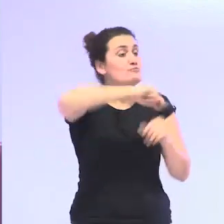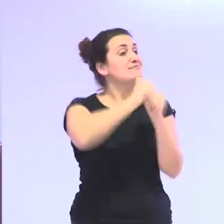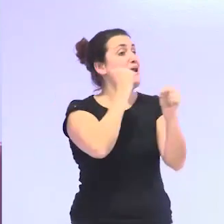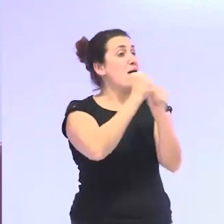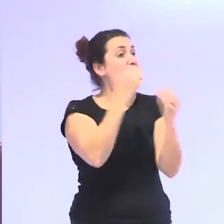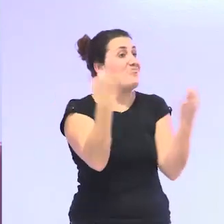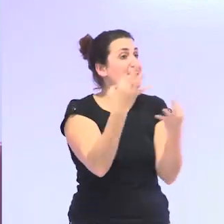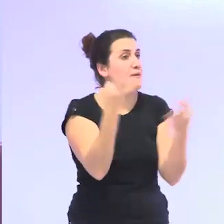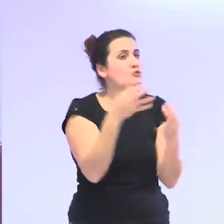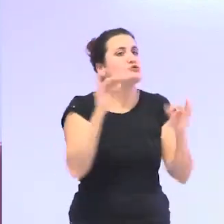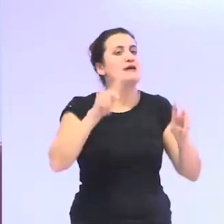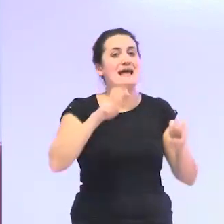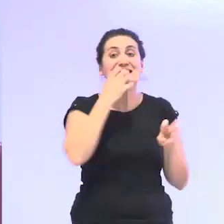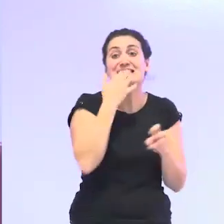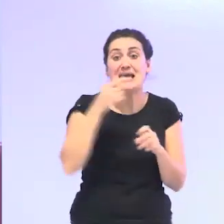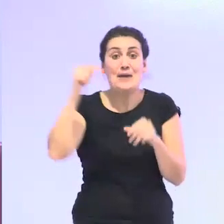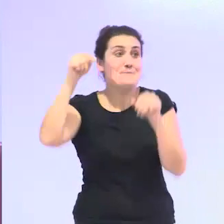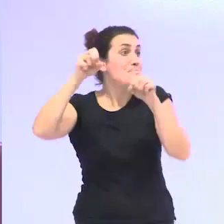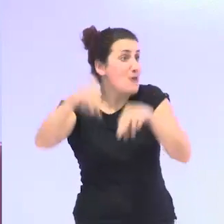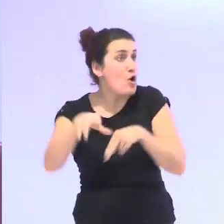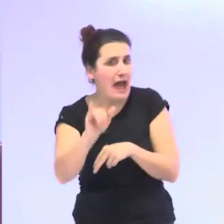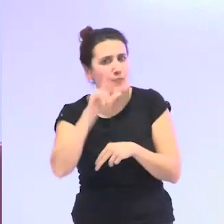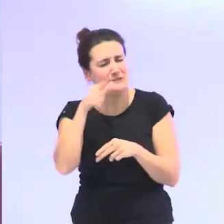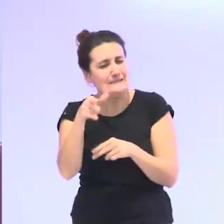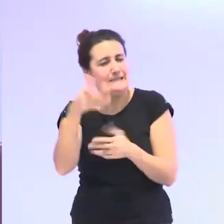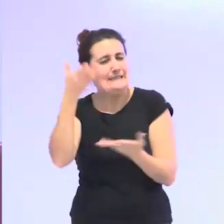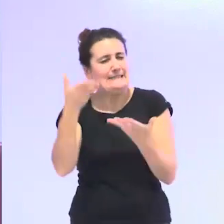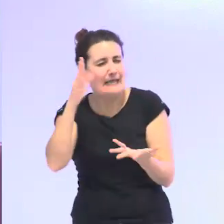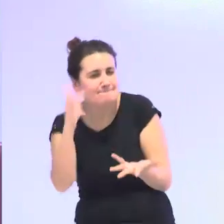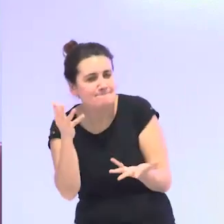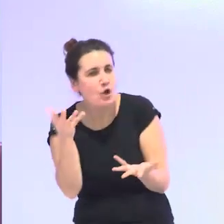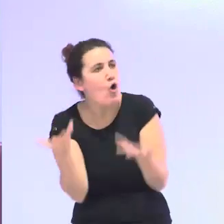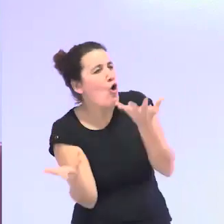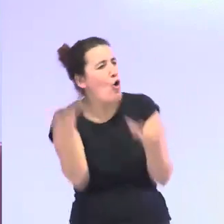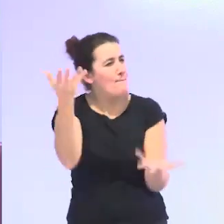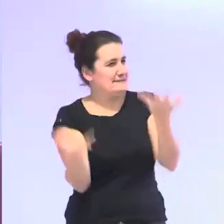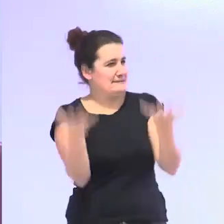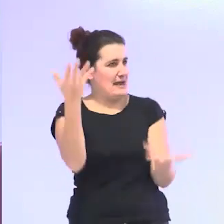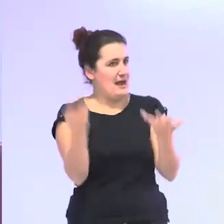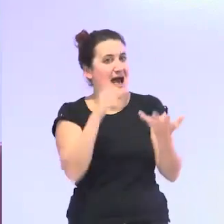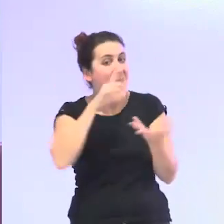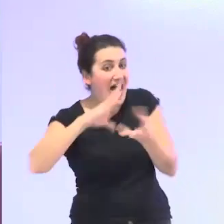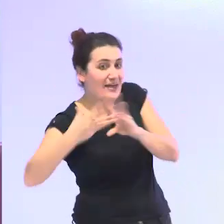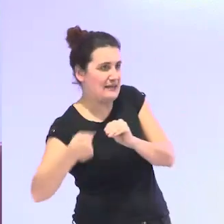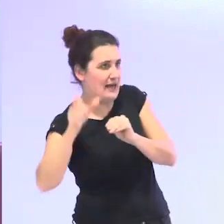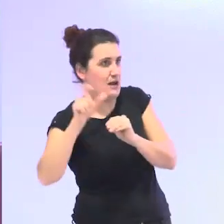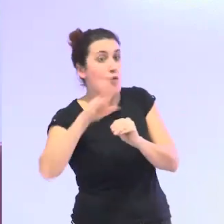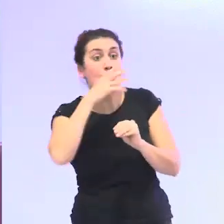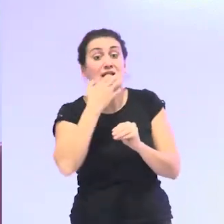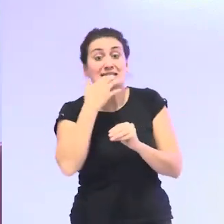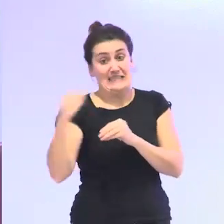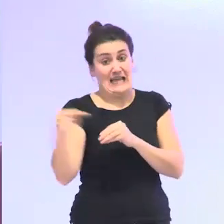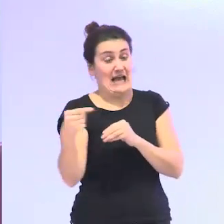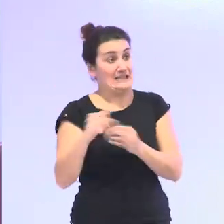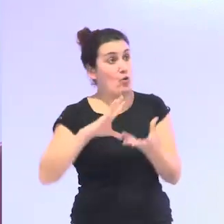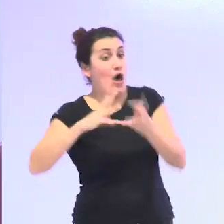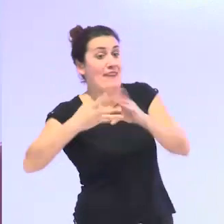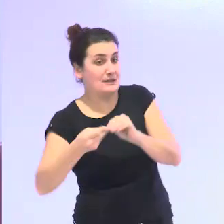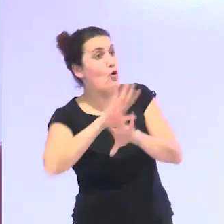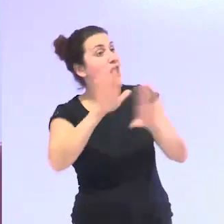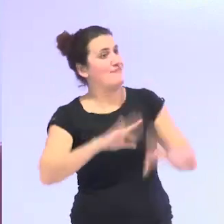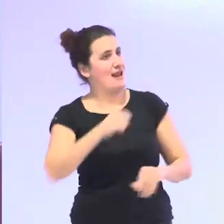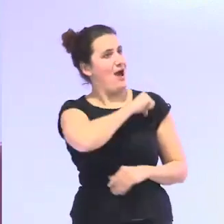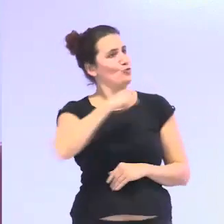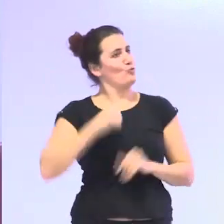aquellas que van a peor las podemos compensar nos podemos adaptar a ellas porque cuanto más nos adaptamos a las pérdidas más autónomos somos